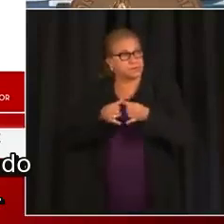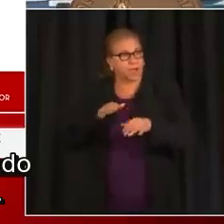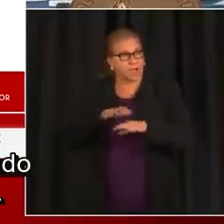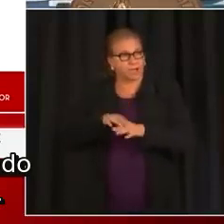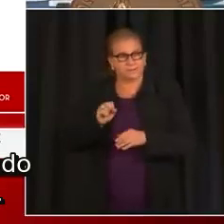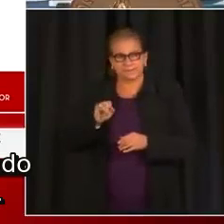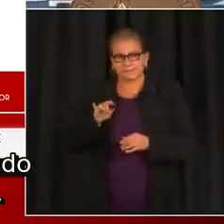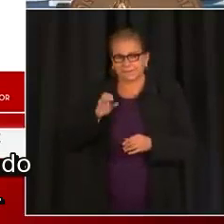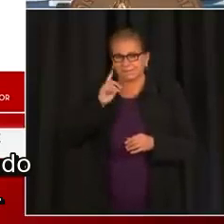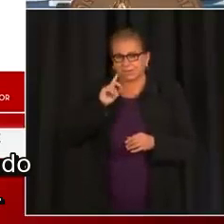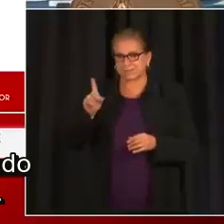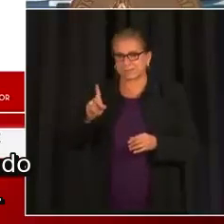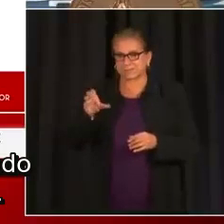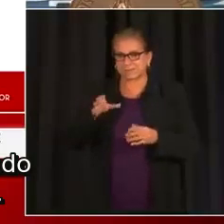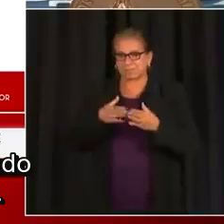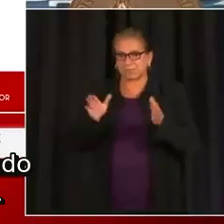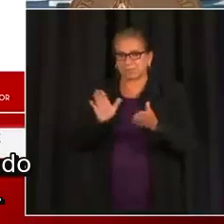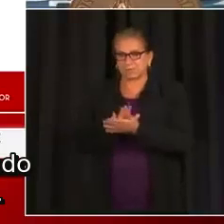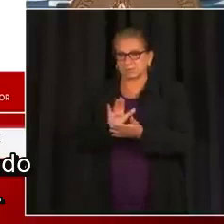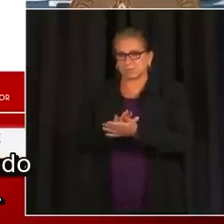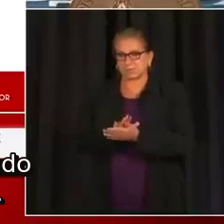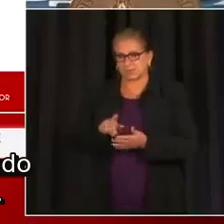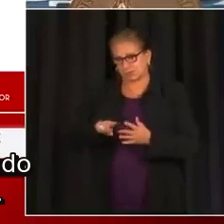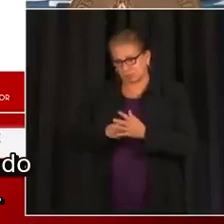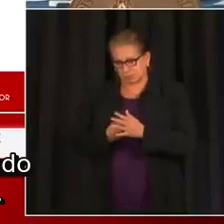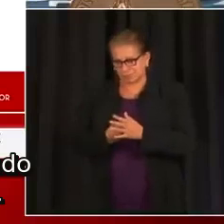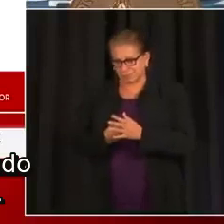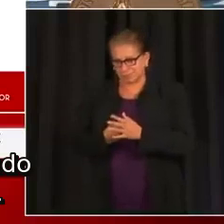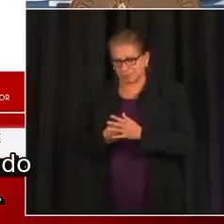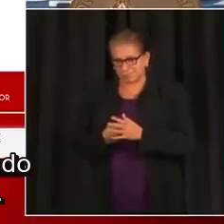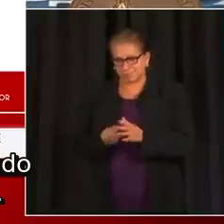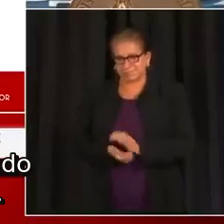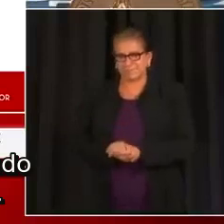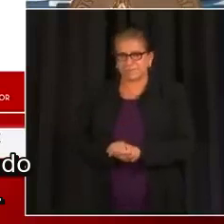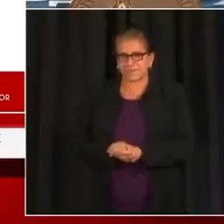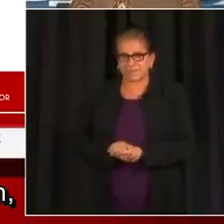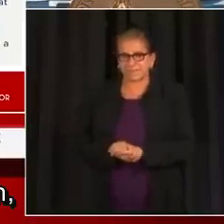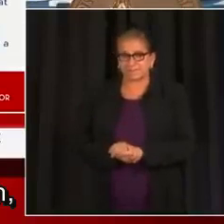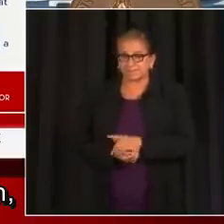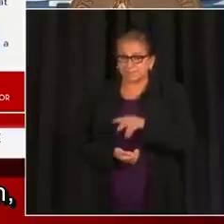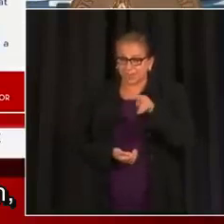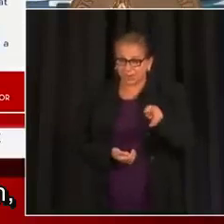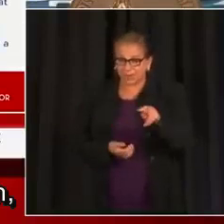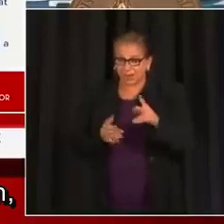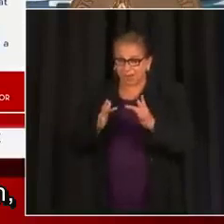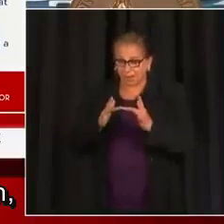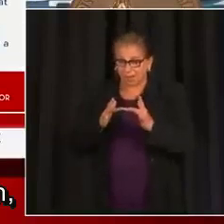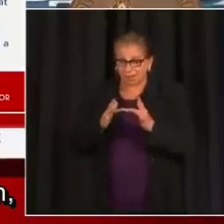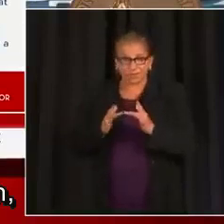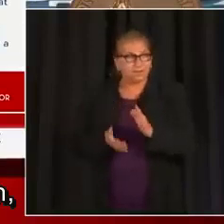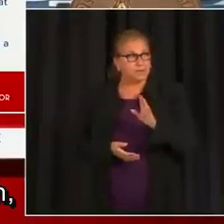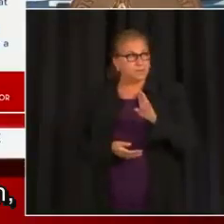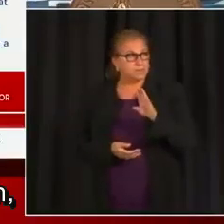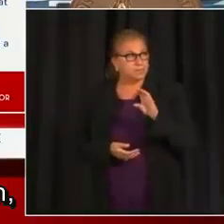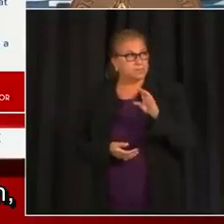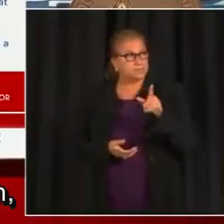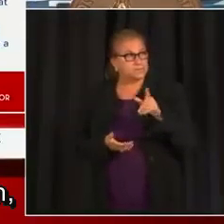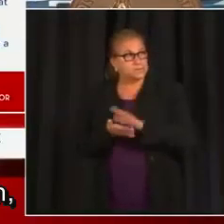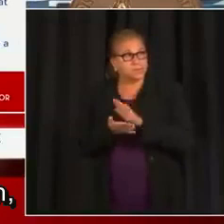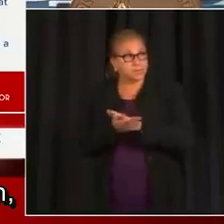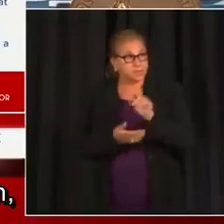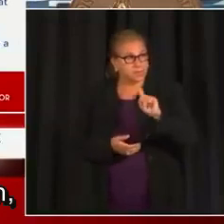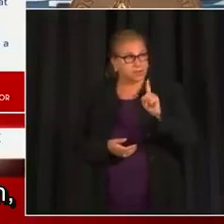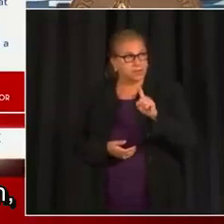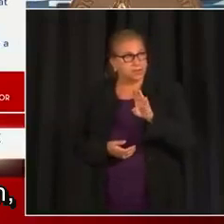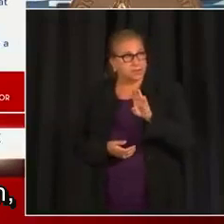El 7 de agosto, el sábado, va a funcionar de esta manera. Estos sitios, estas escuelas intermedias